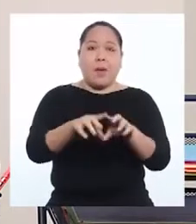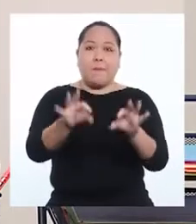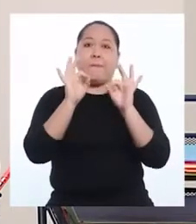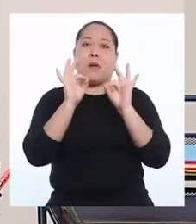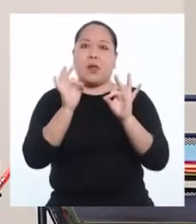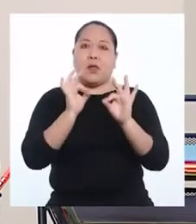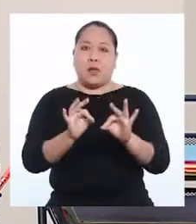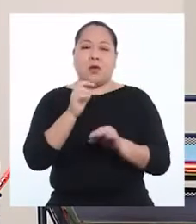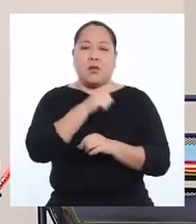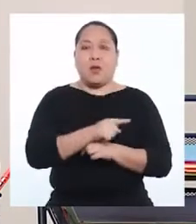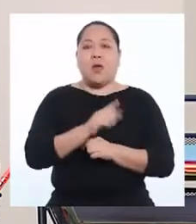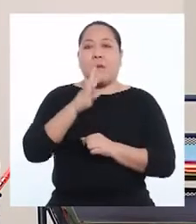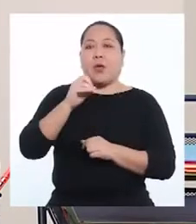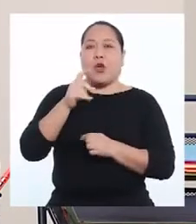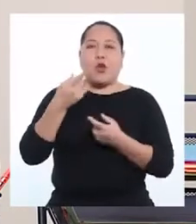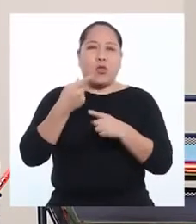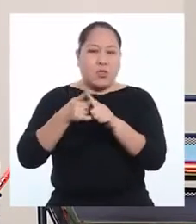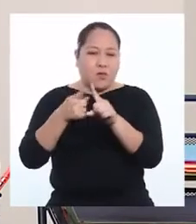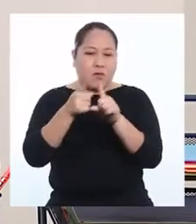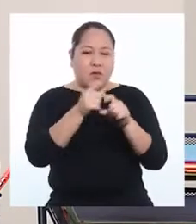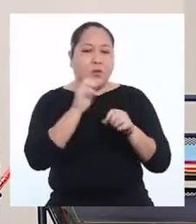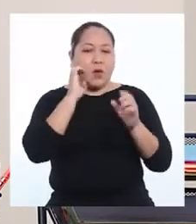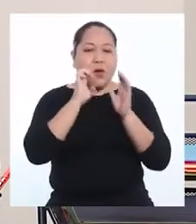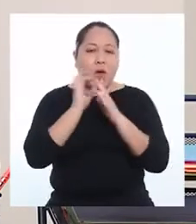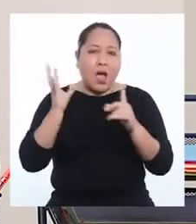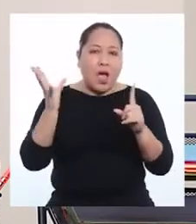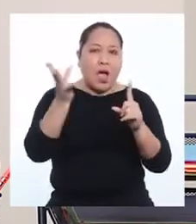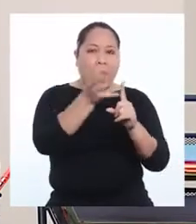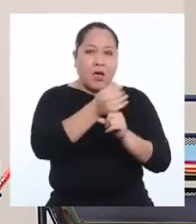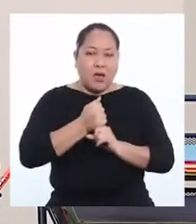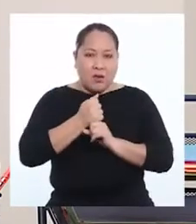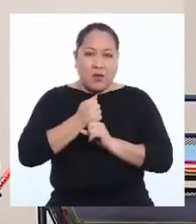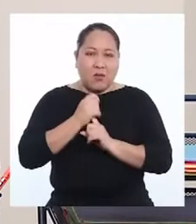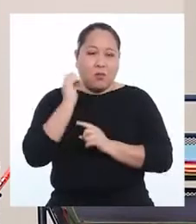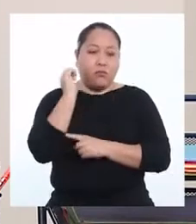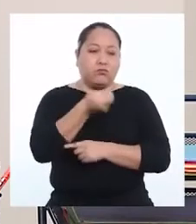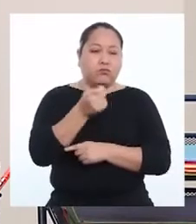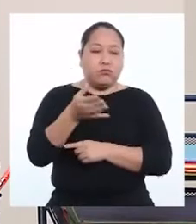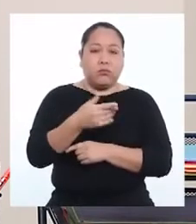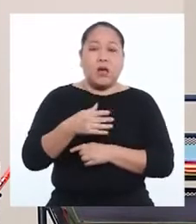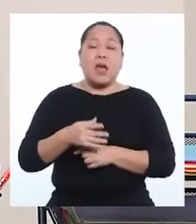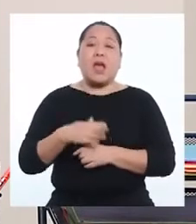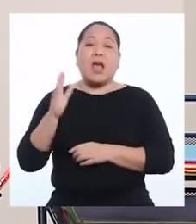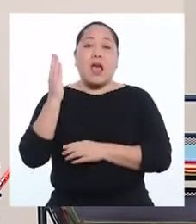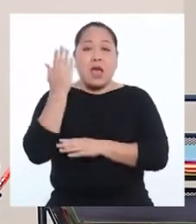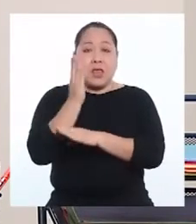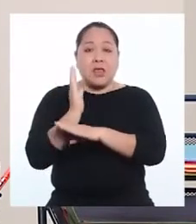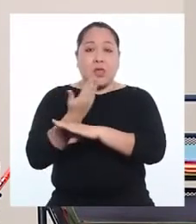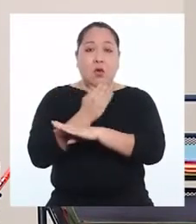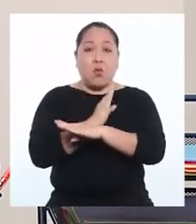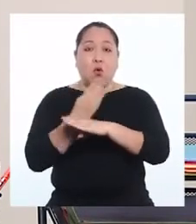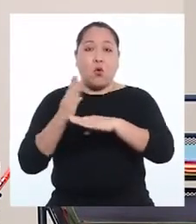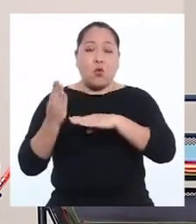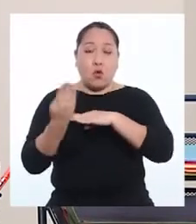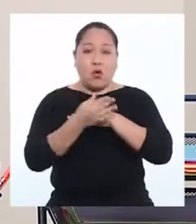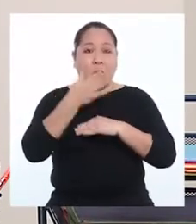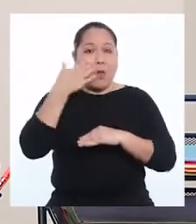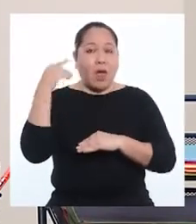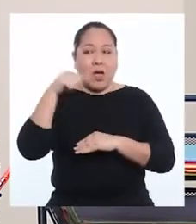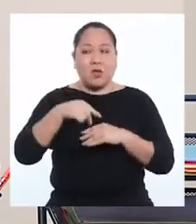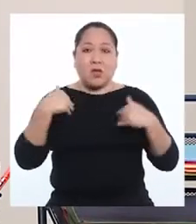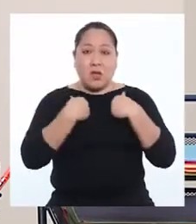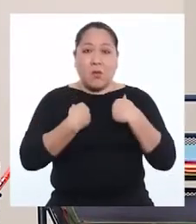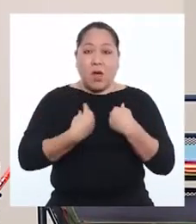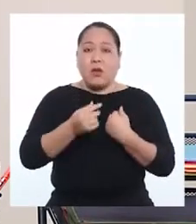amenazan la biodiversidad global. Por ejemplo, la captura y sobrepesca de tiburones blancos. Estos animales son muy